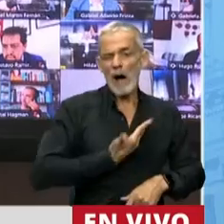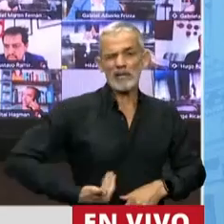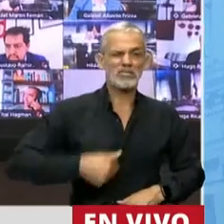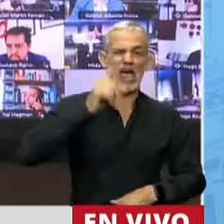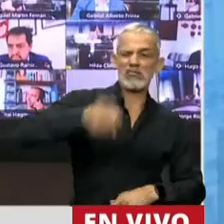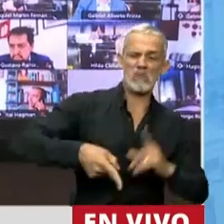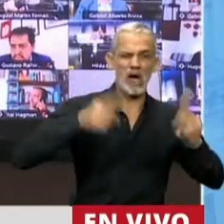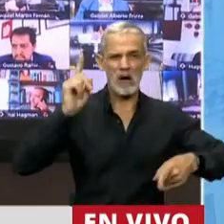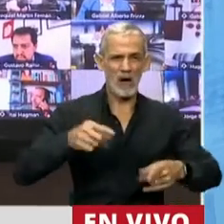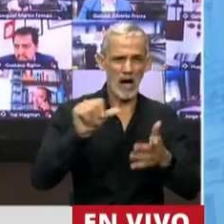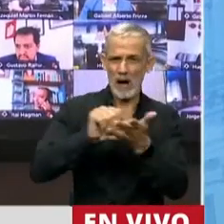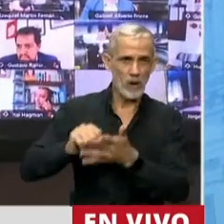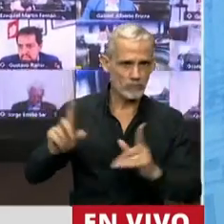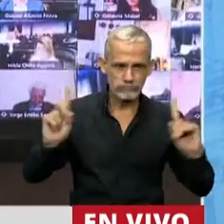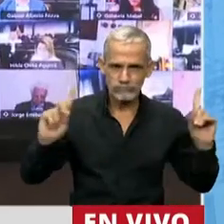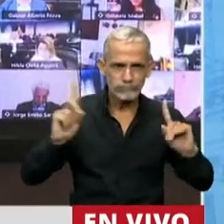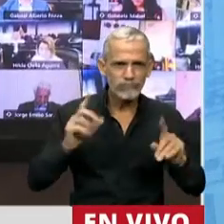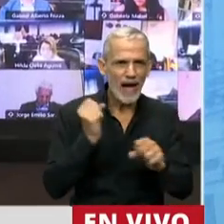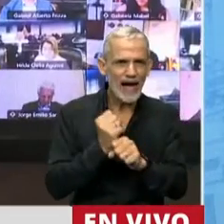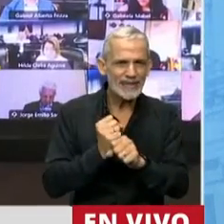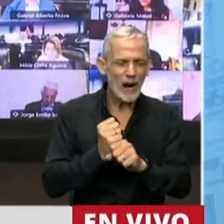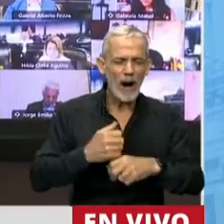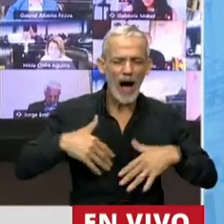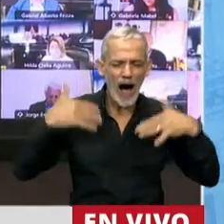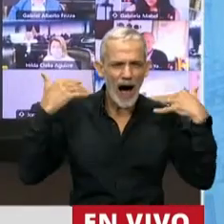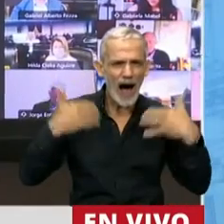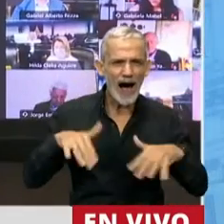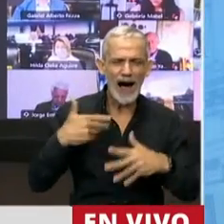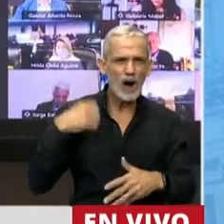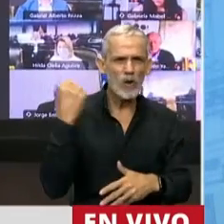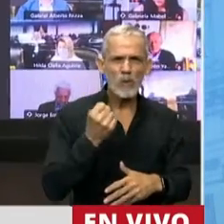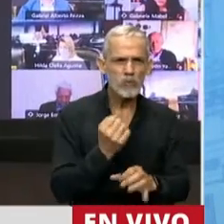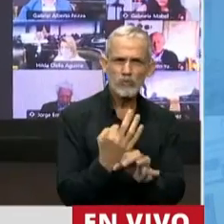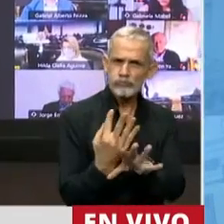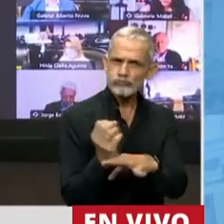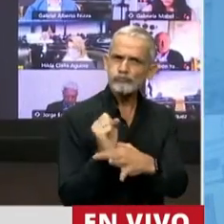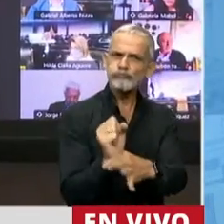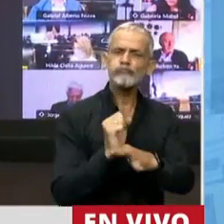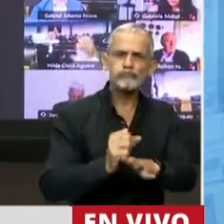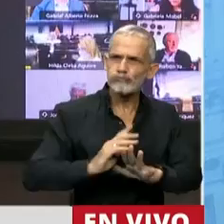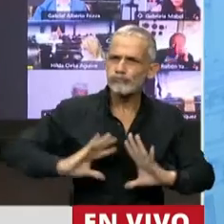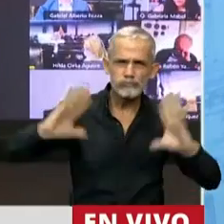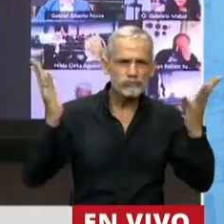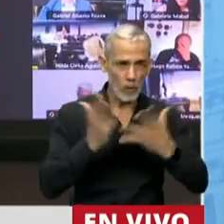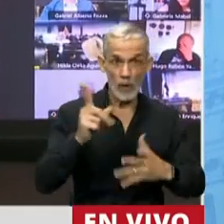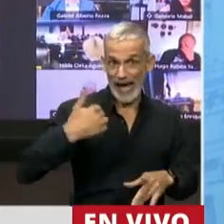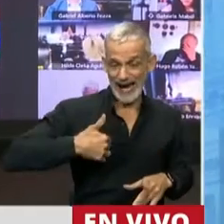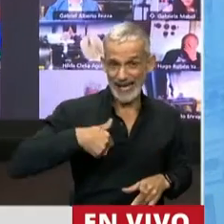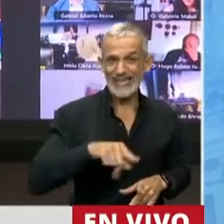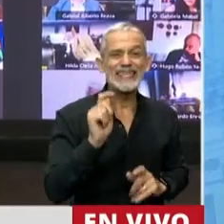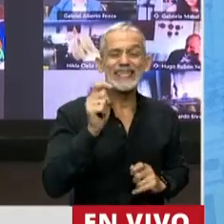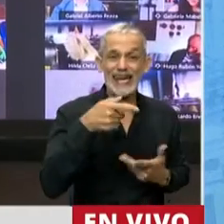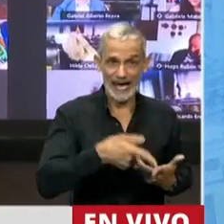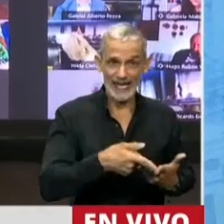ocasional de ningún país. Es el trabajo elevadísimo de expertos. Y en el caso de Argentina,